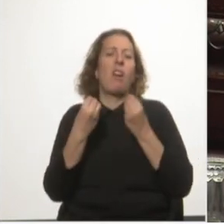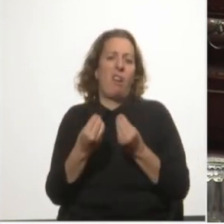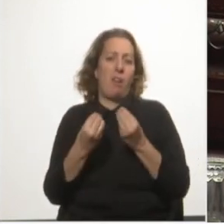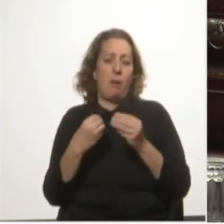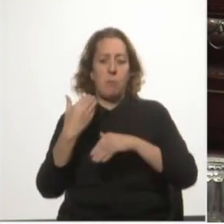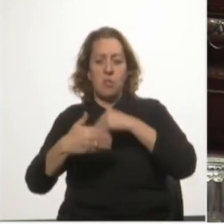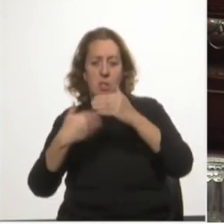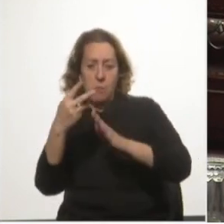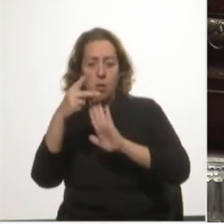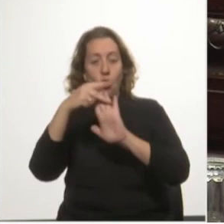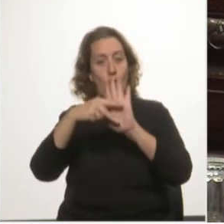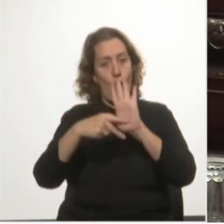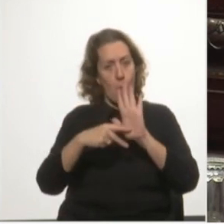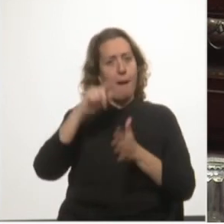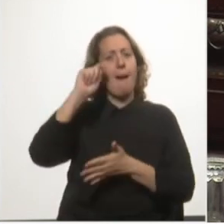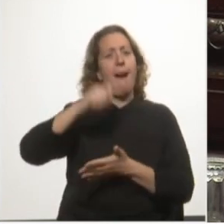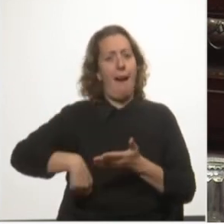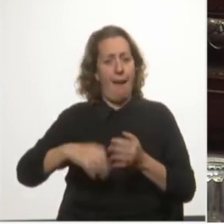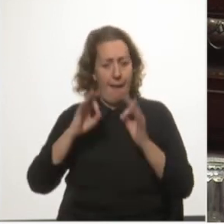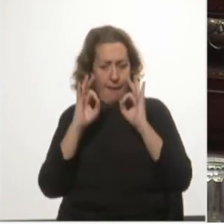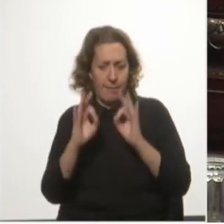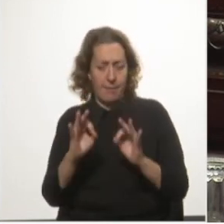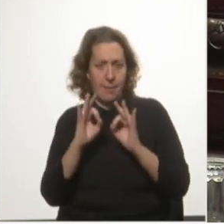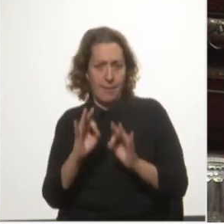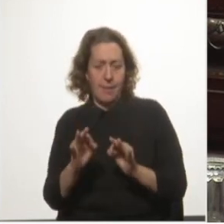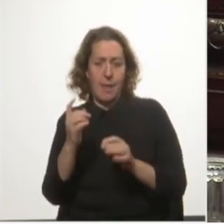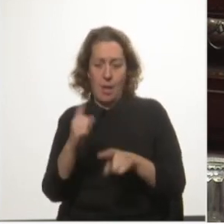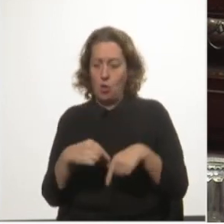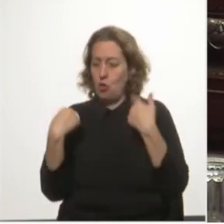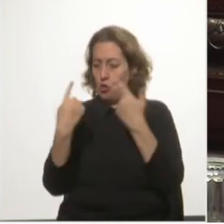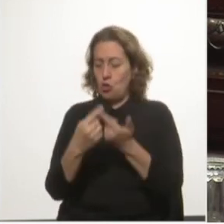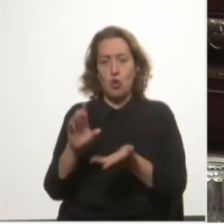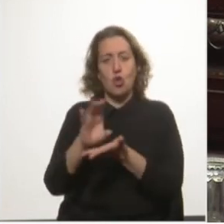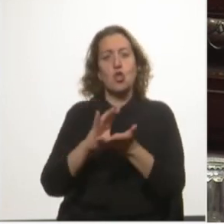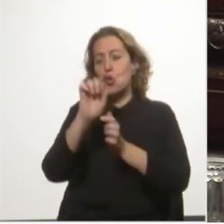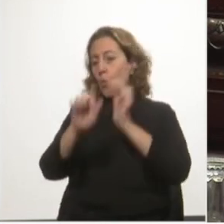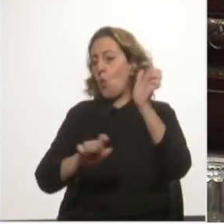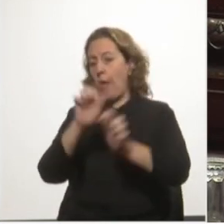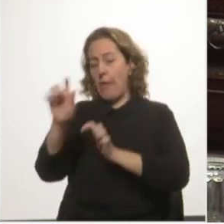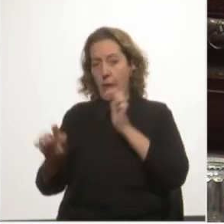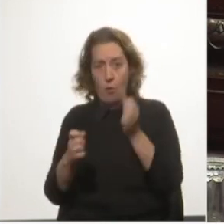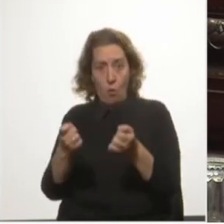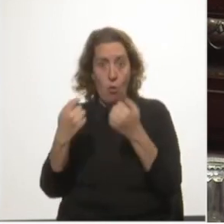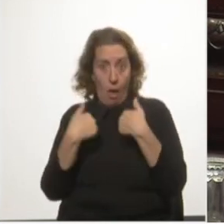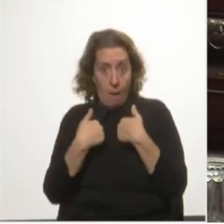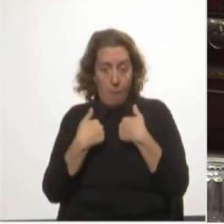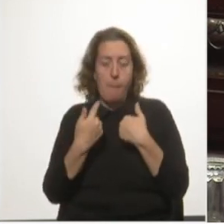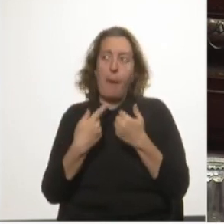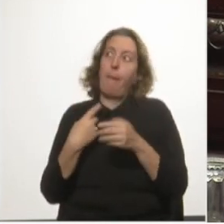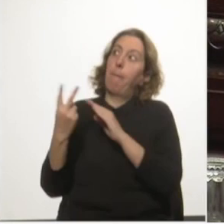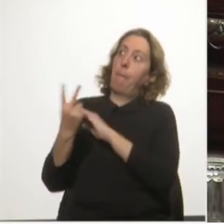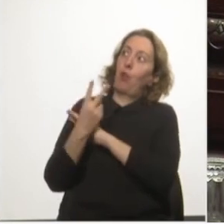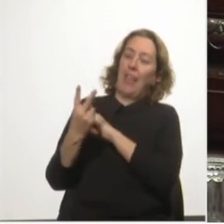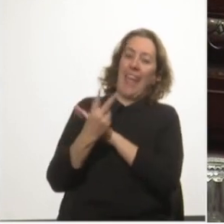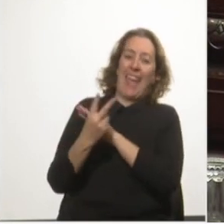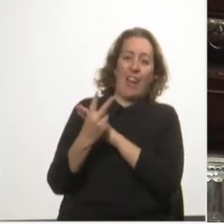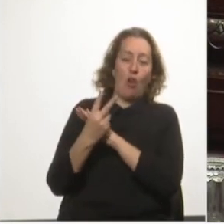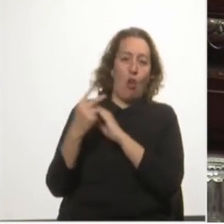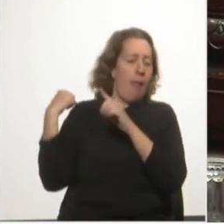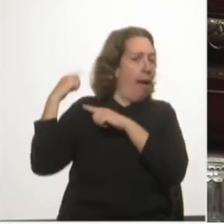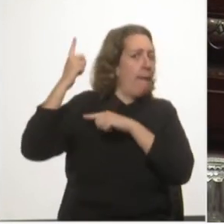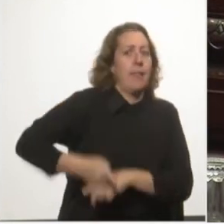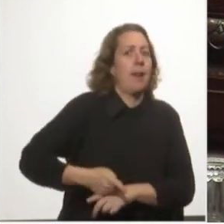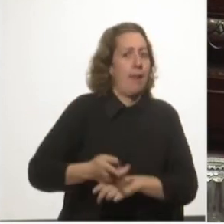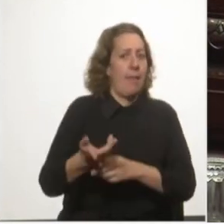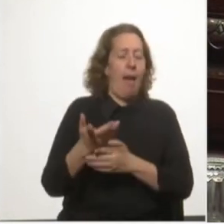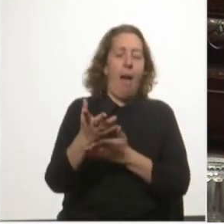las normas y las garantías que nos hemos dado los ciudadanos para protegernos de la arbitrariedad y los abusos de